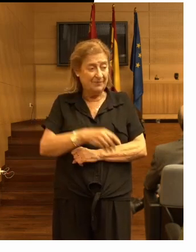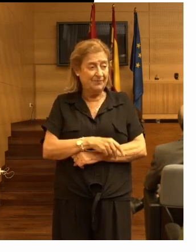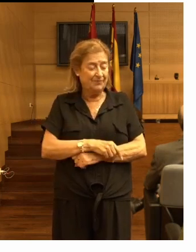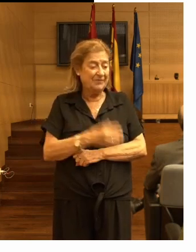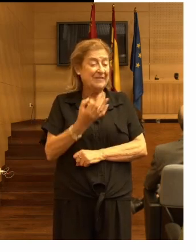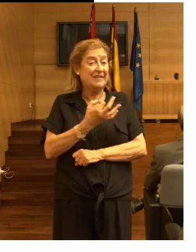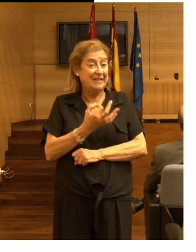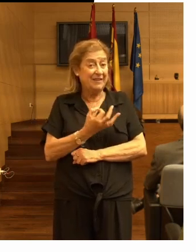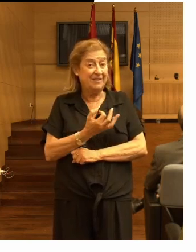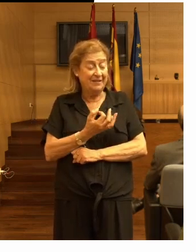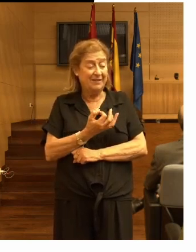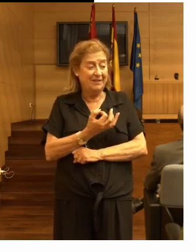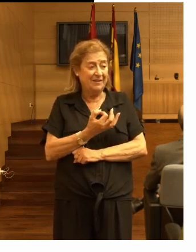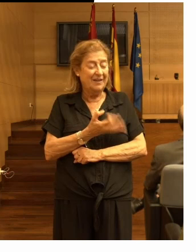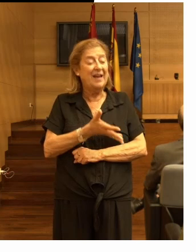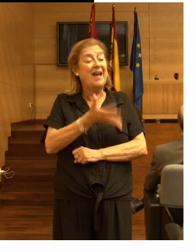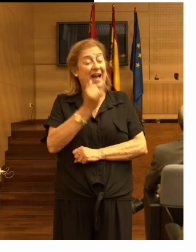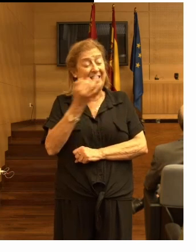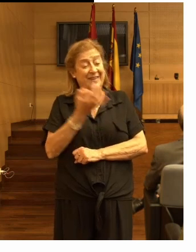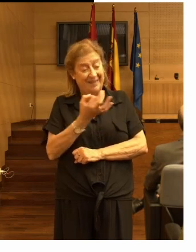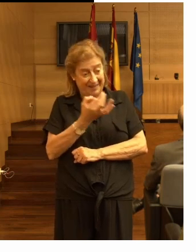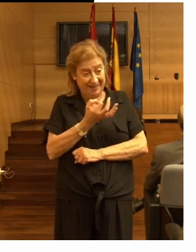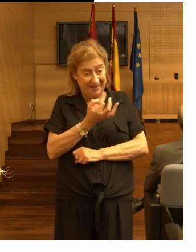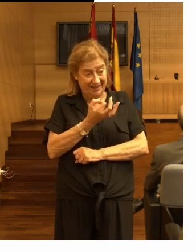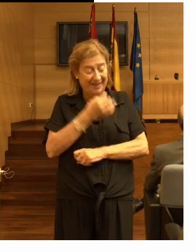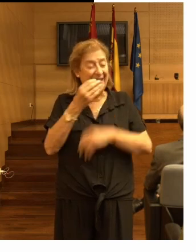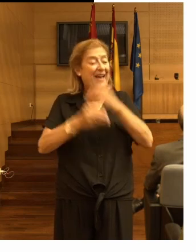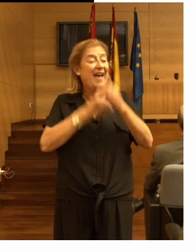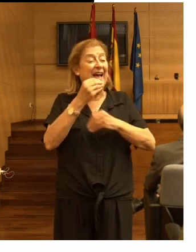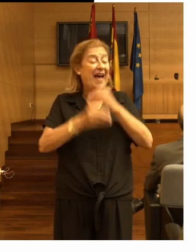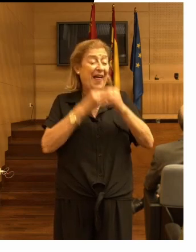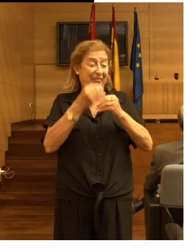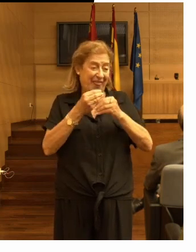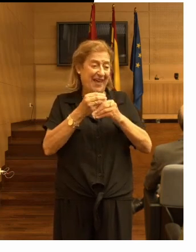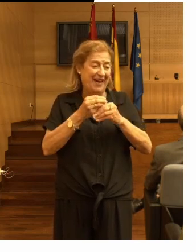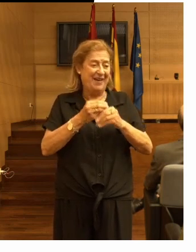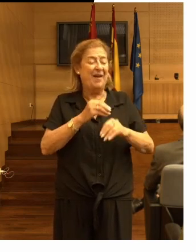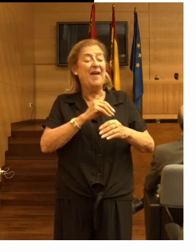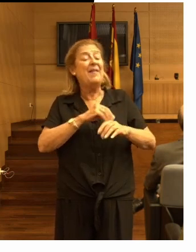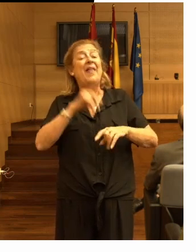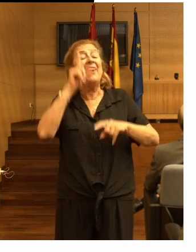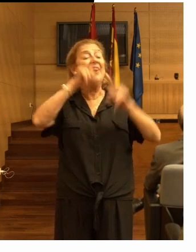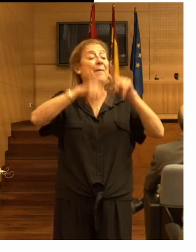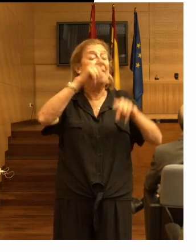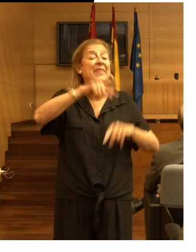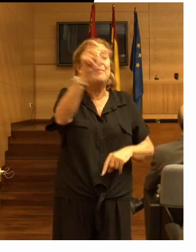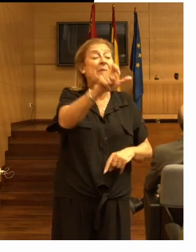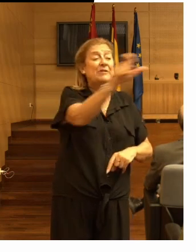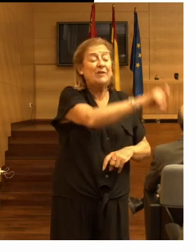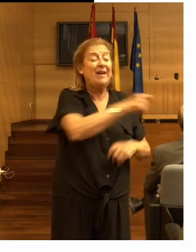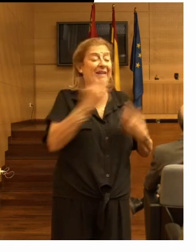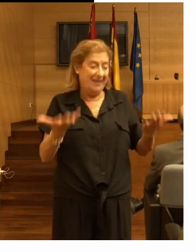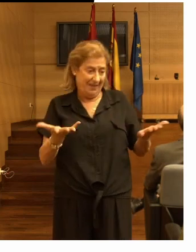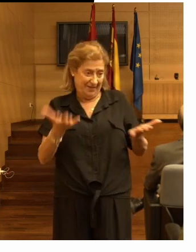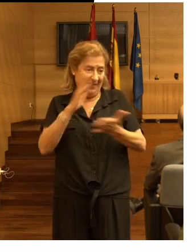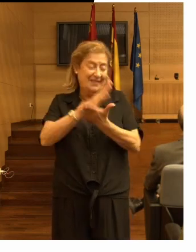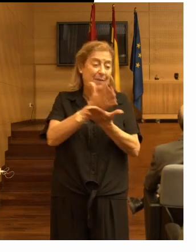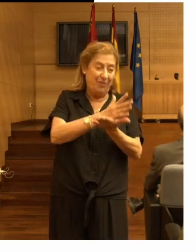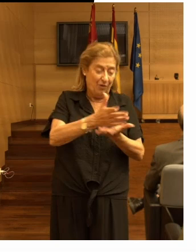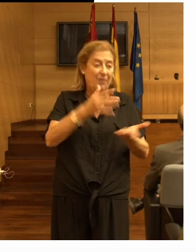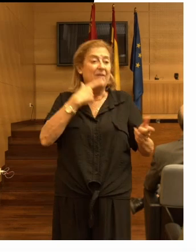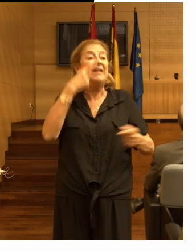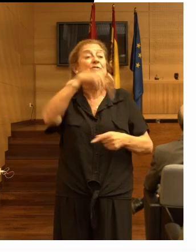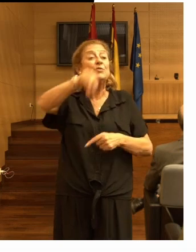que hay que hacer una intervención a medida de la persona y sus necesidades